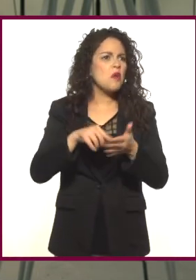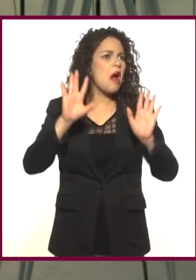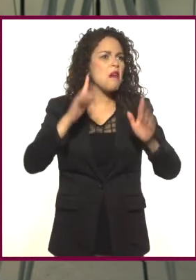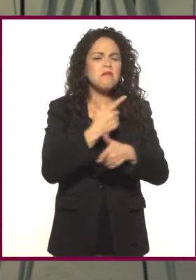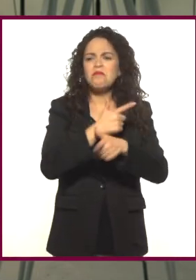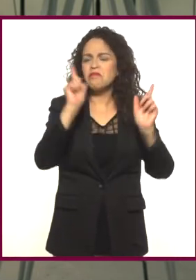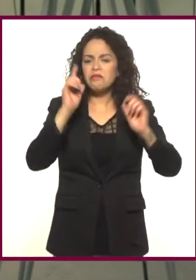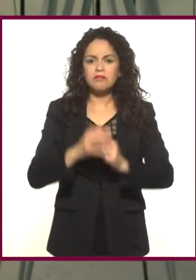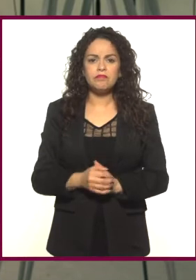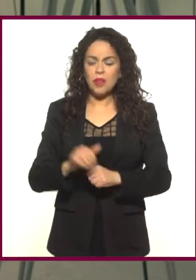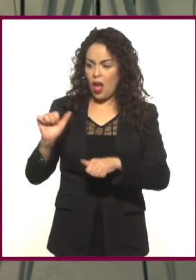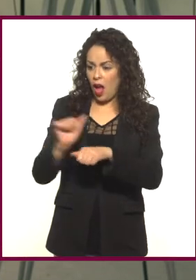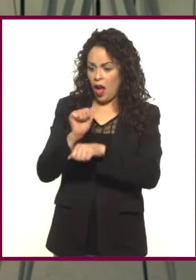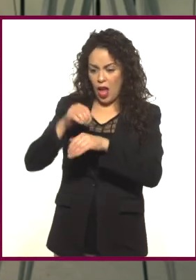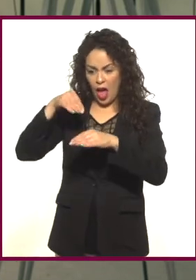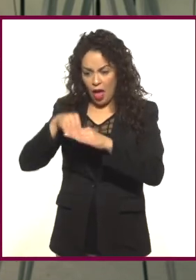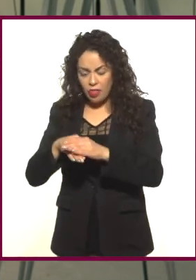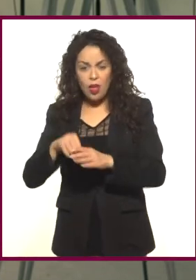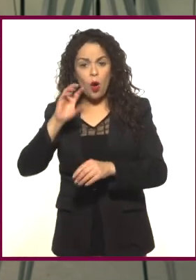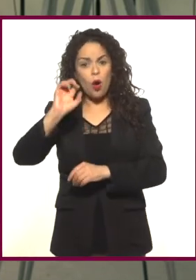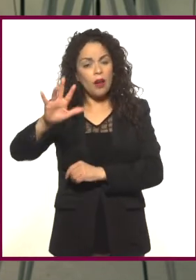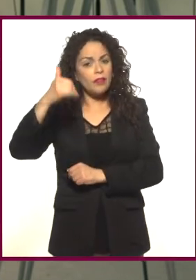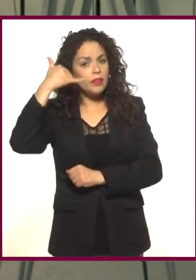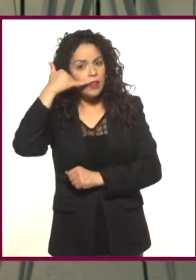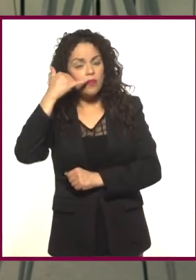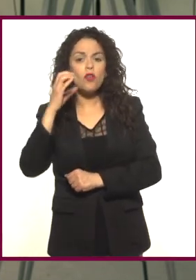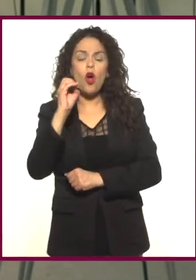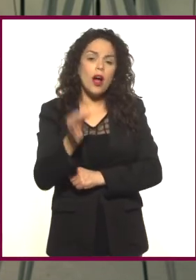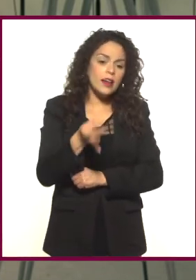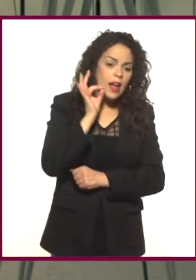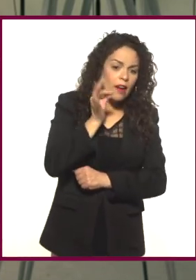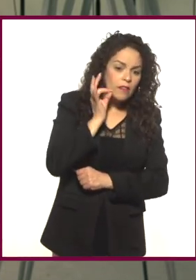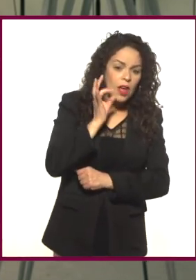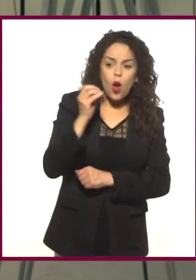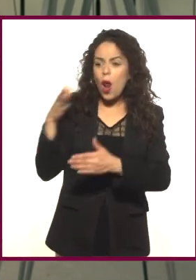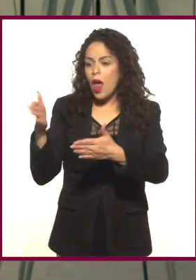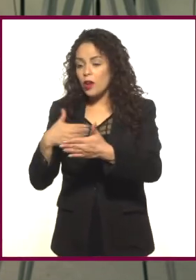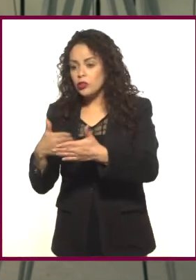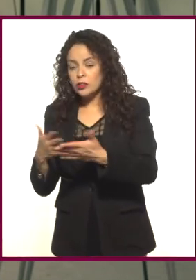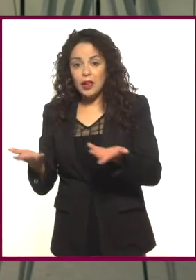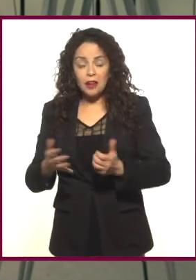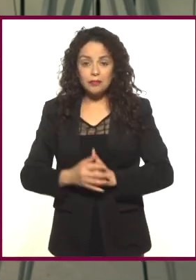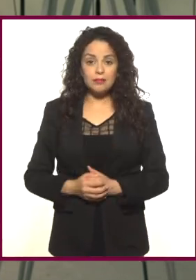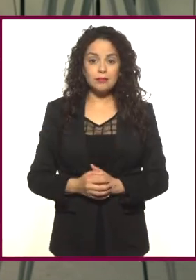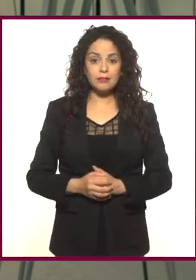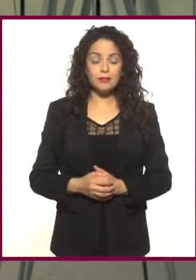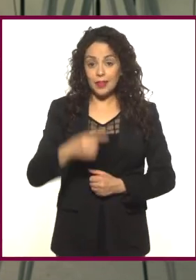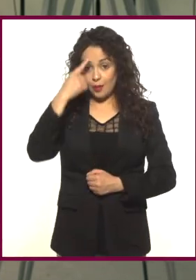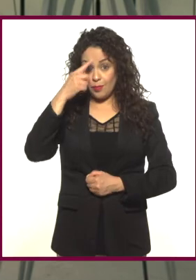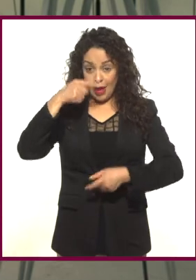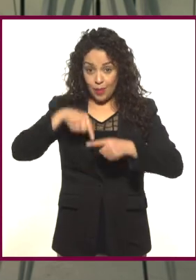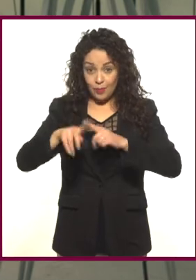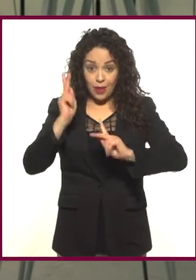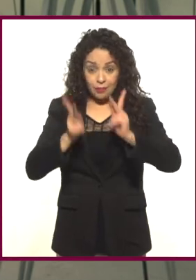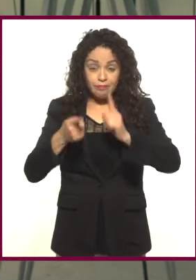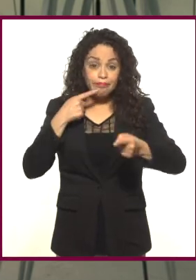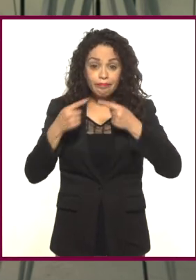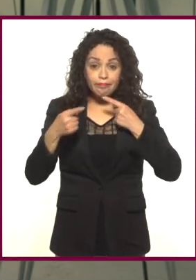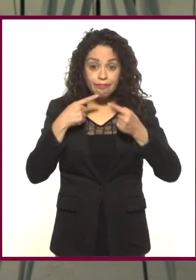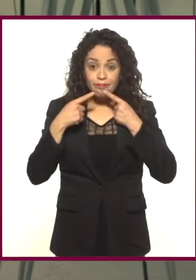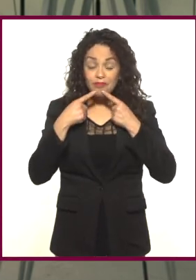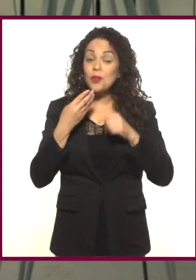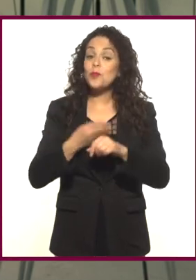indistinto. El interior de un auto, por teléfono, en un café, en la cocina. Grabar una conversación puede